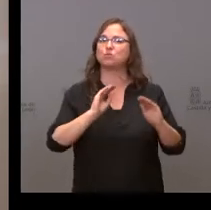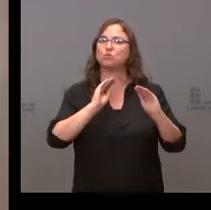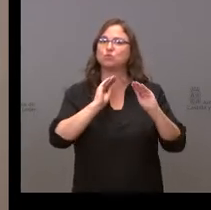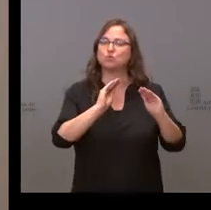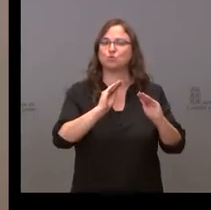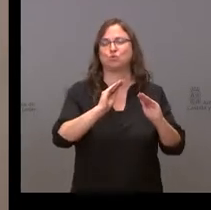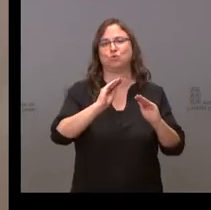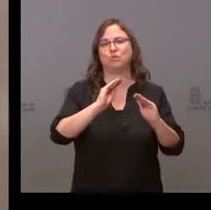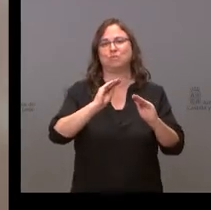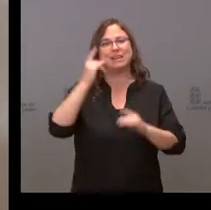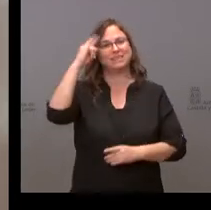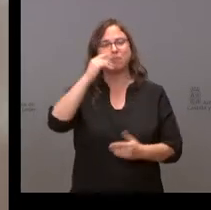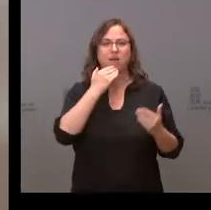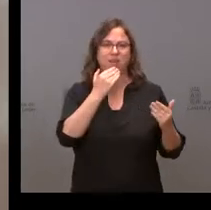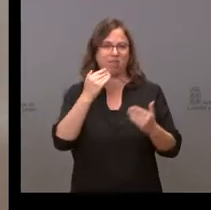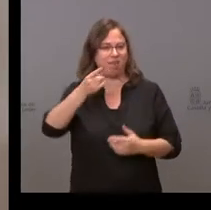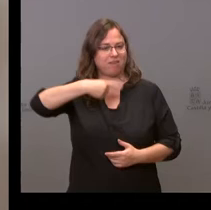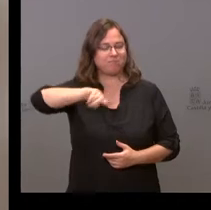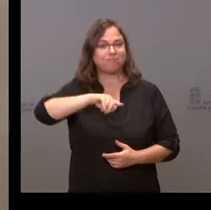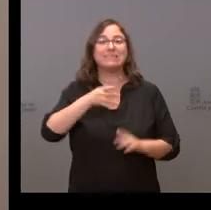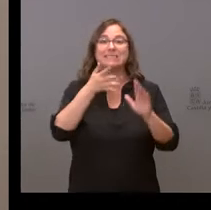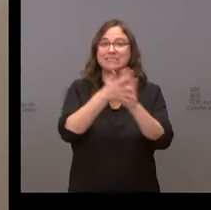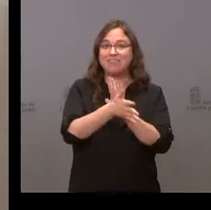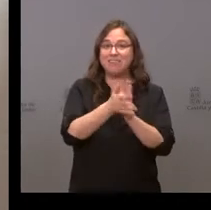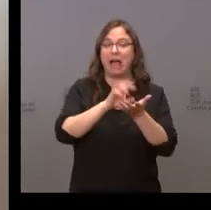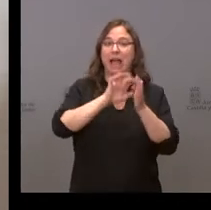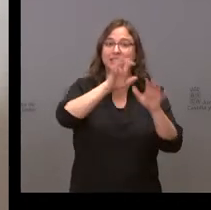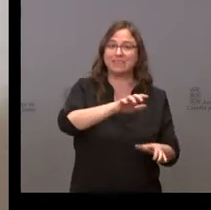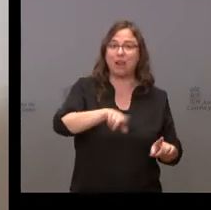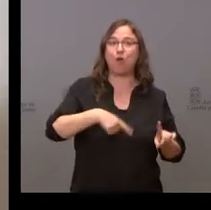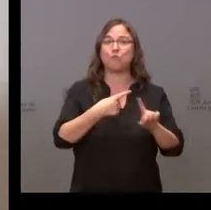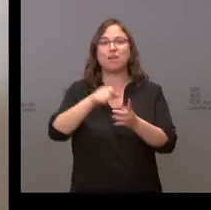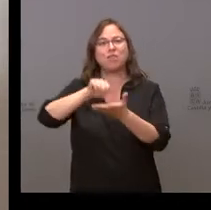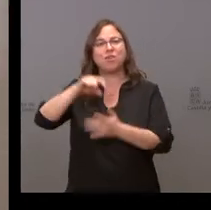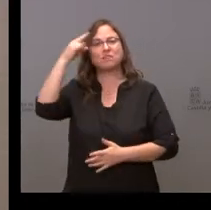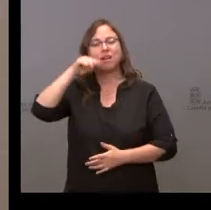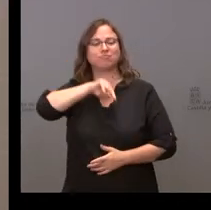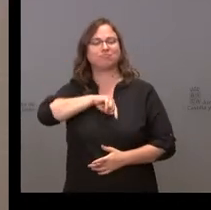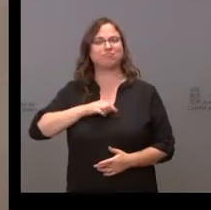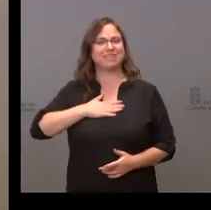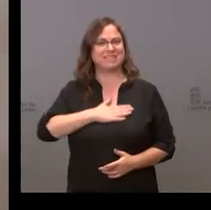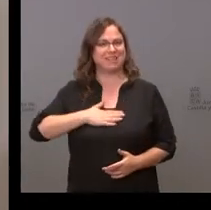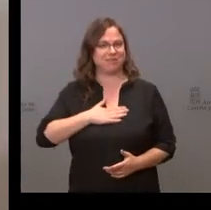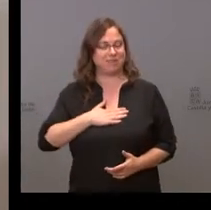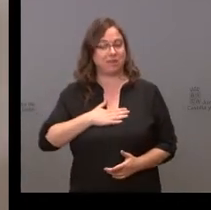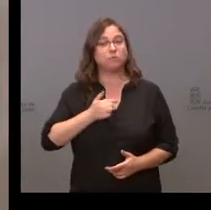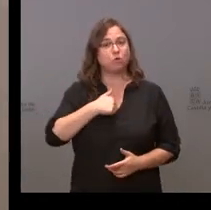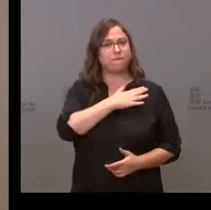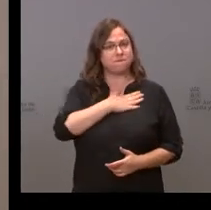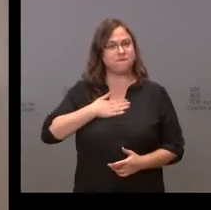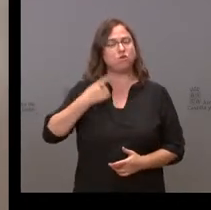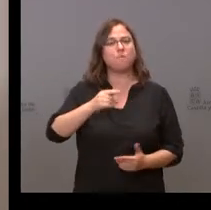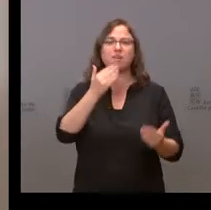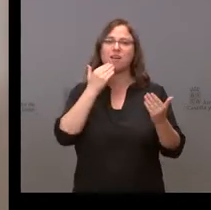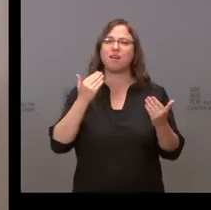Por tanto, en Castilla y León y en Salamanca nos podemos sentir satisfechos. Agradecer a la ciudad de Salamanca también, por